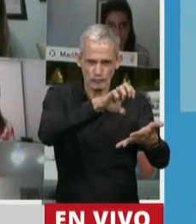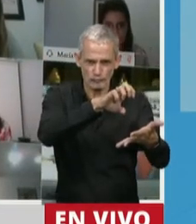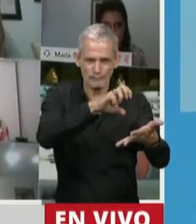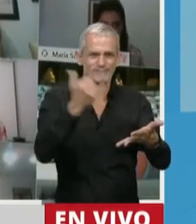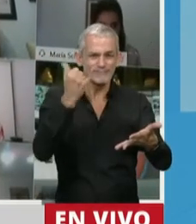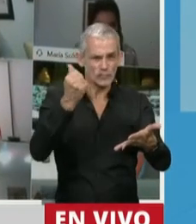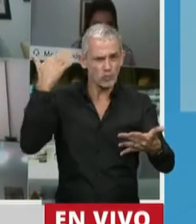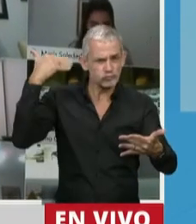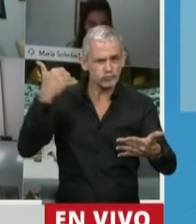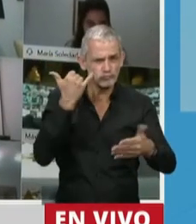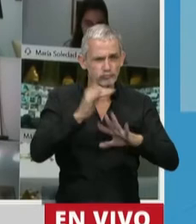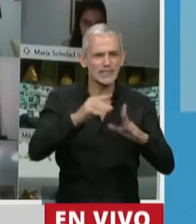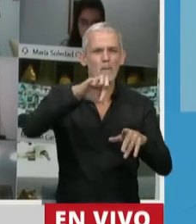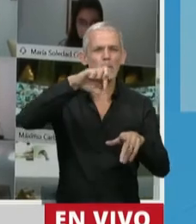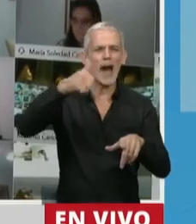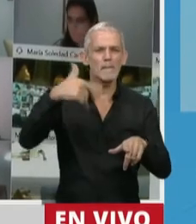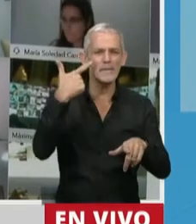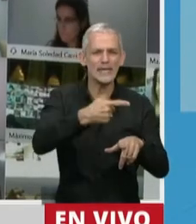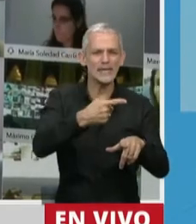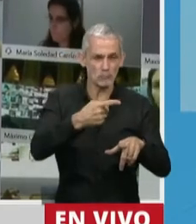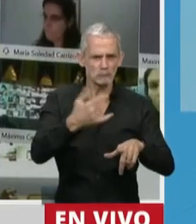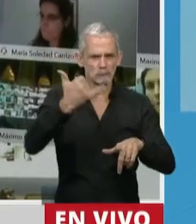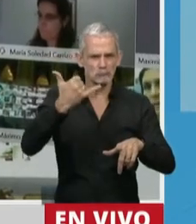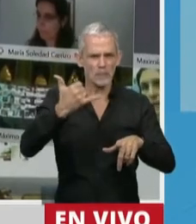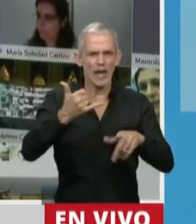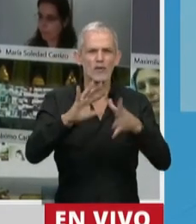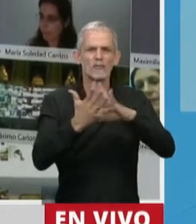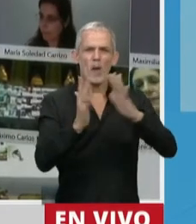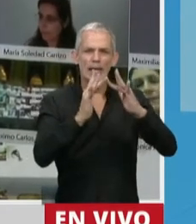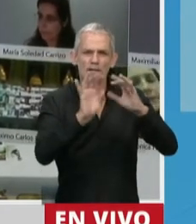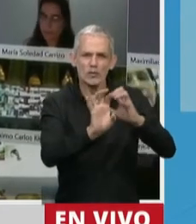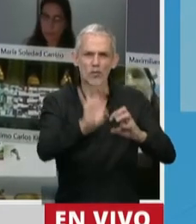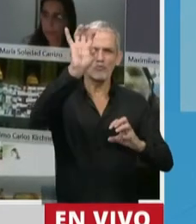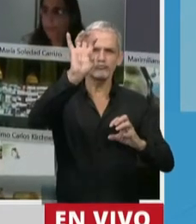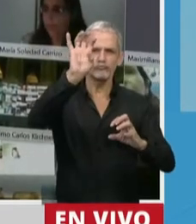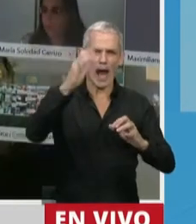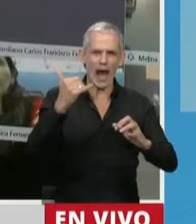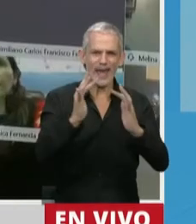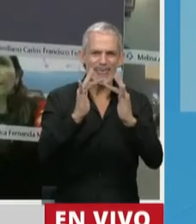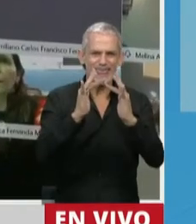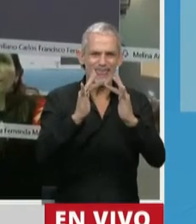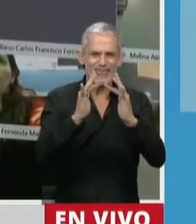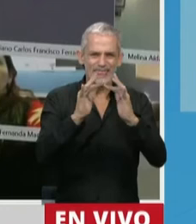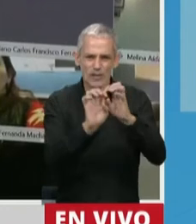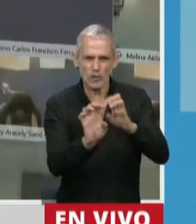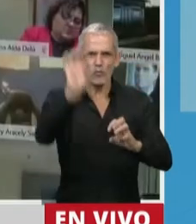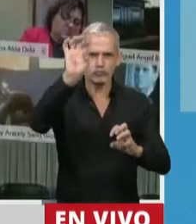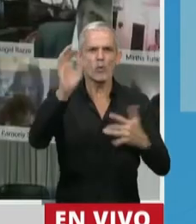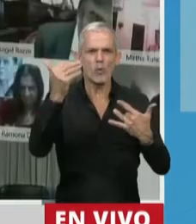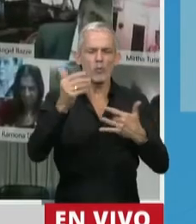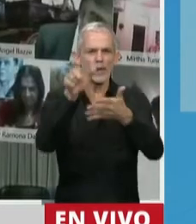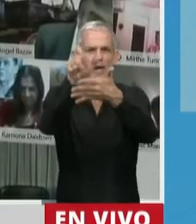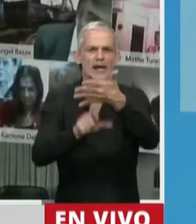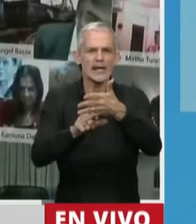venimos implementando. En el PAMI, ya cuenta con una plataforma para sus prestadores, una plataforma digital que sirve para la